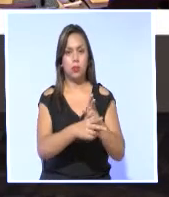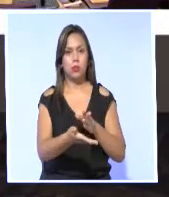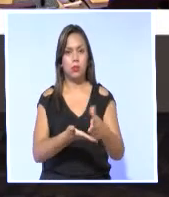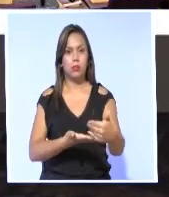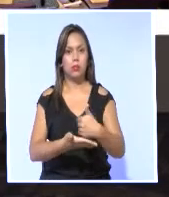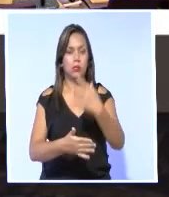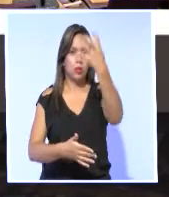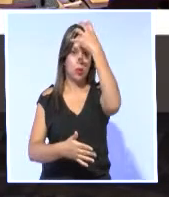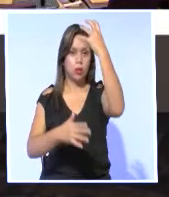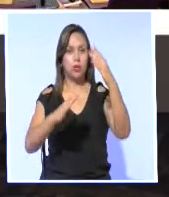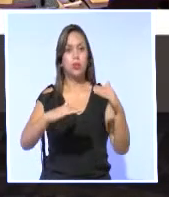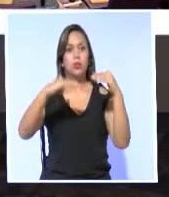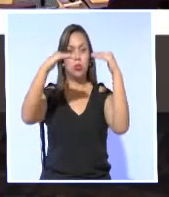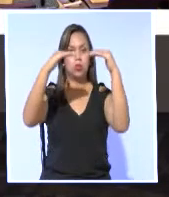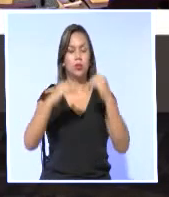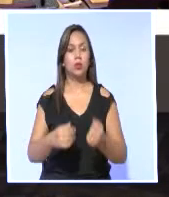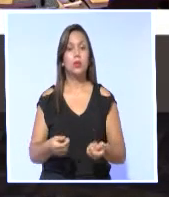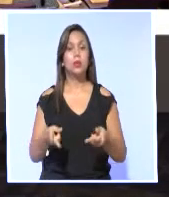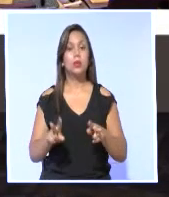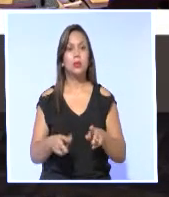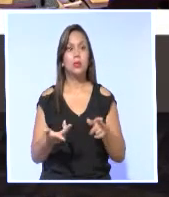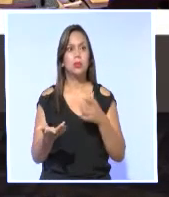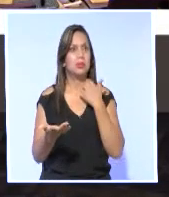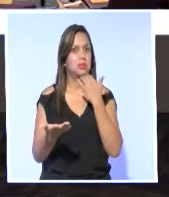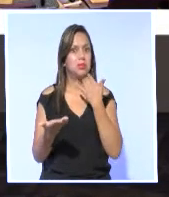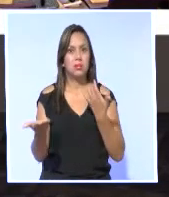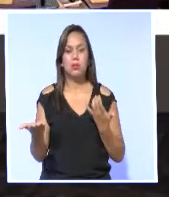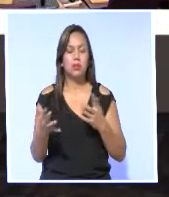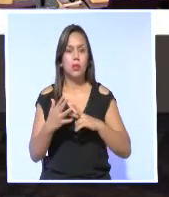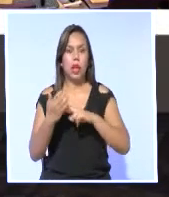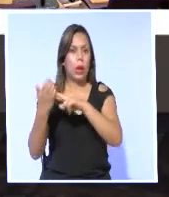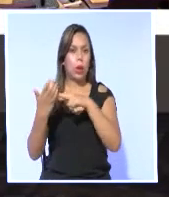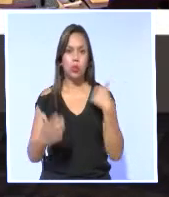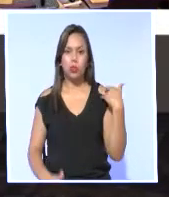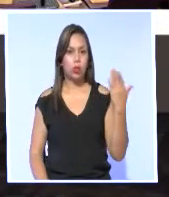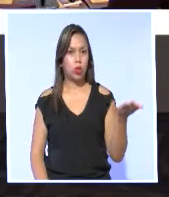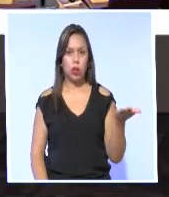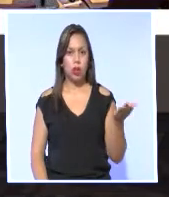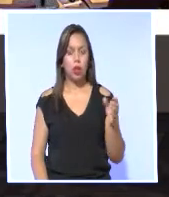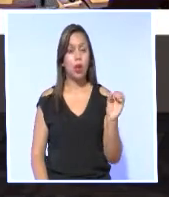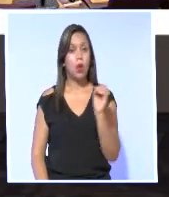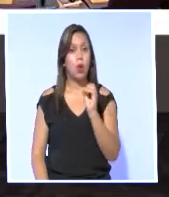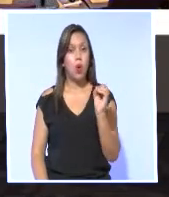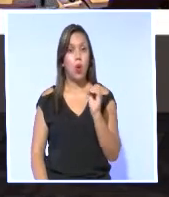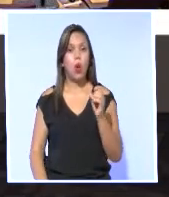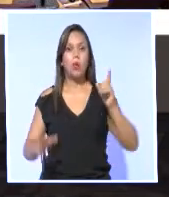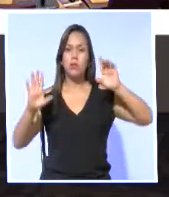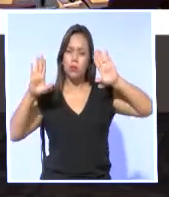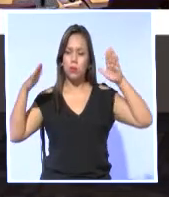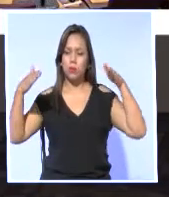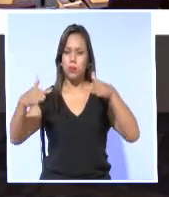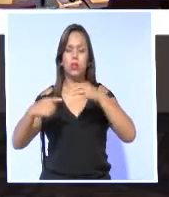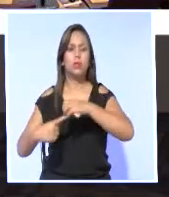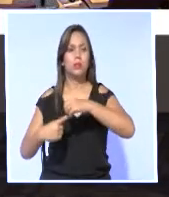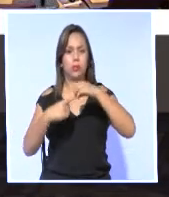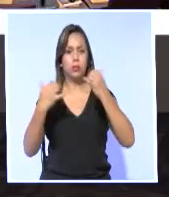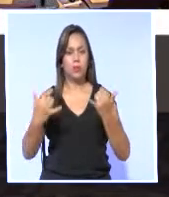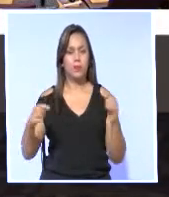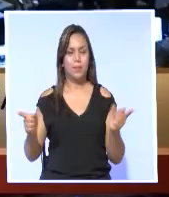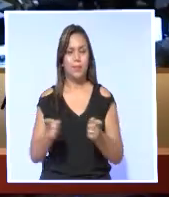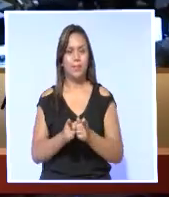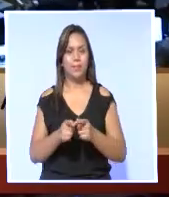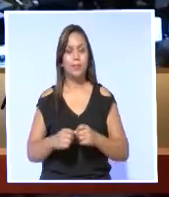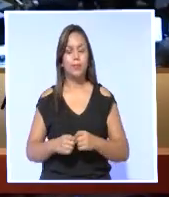a la educación superior, en especial para quienes no cuentan con los recursos necesarios o pertenecen a grupos de atención prioritario. Aquí el resumen.